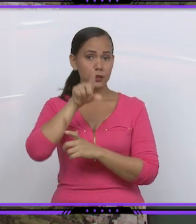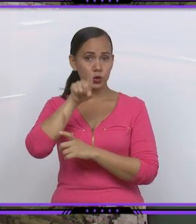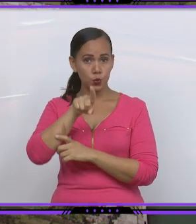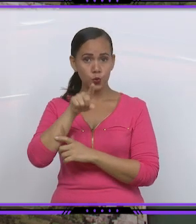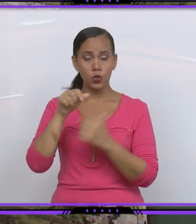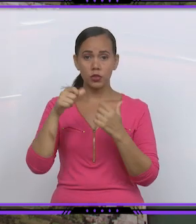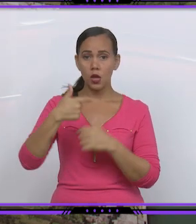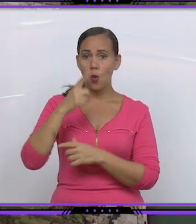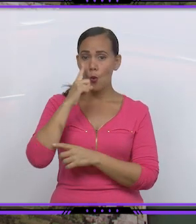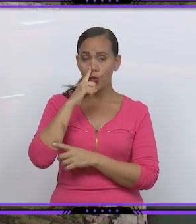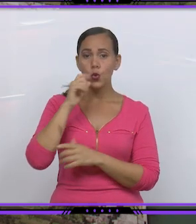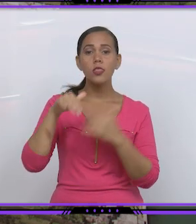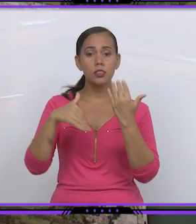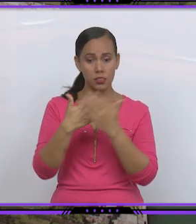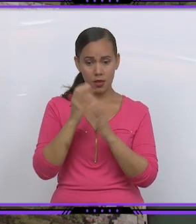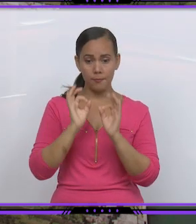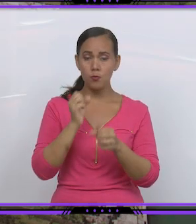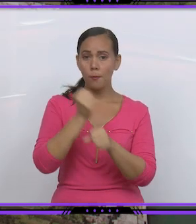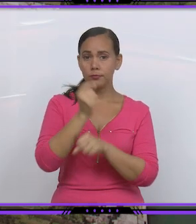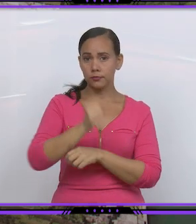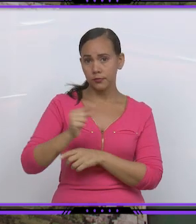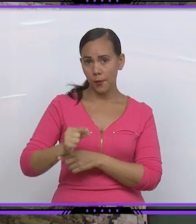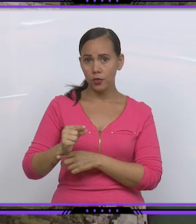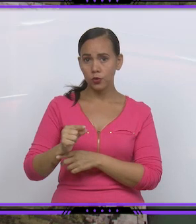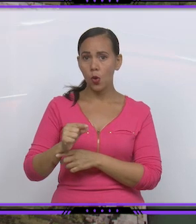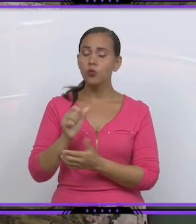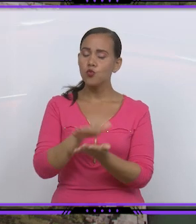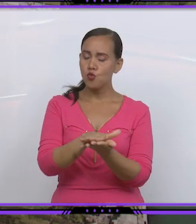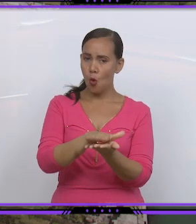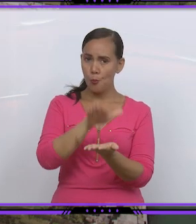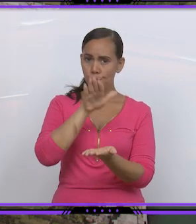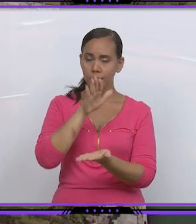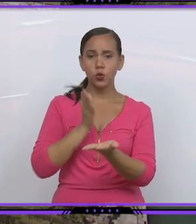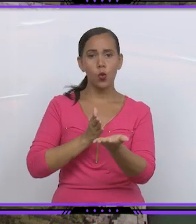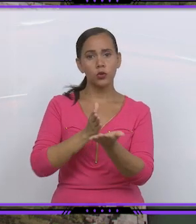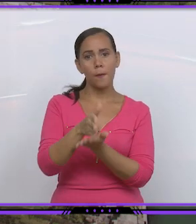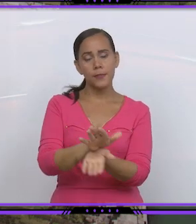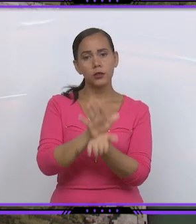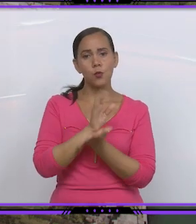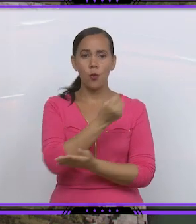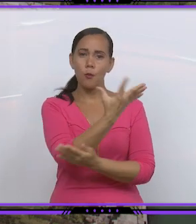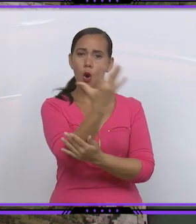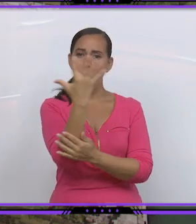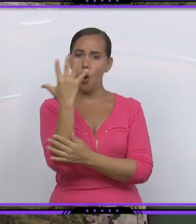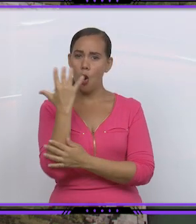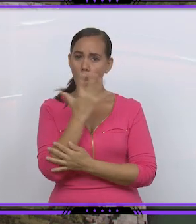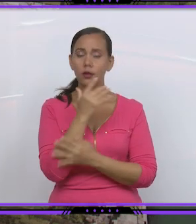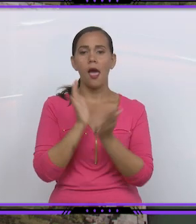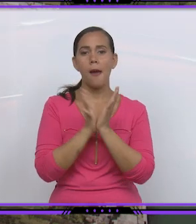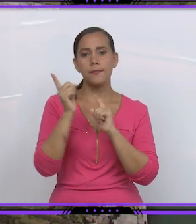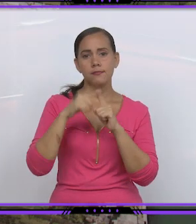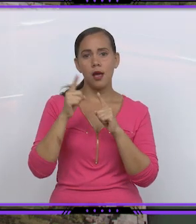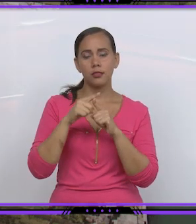celebra este 21 de junio el Día del Trabajador Forestal, los matanceros sostienen su compromiso de resguardar el patrimonio boscoso de la